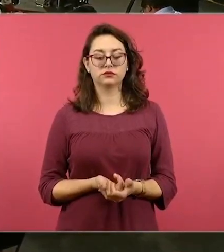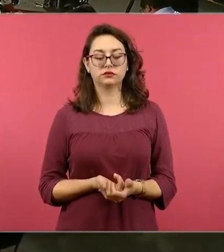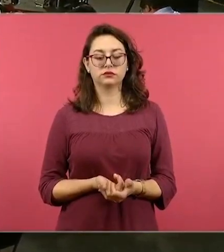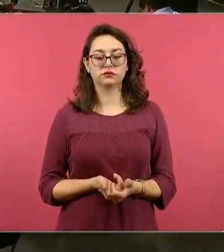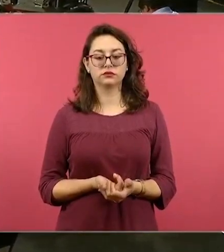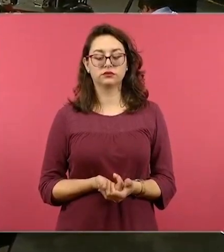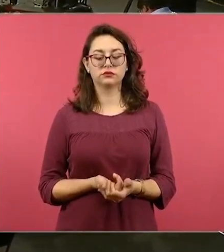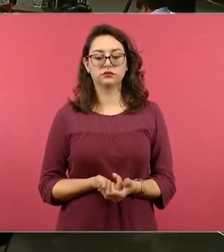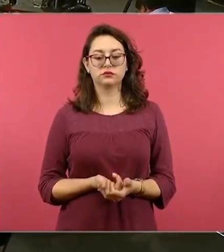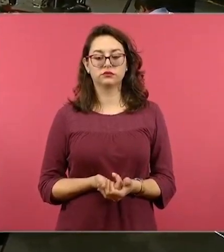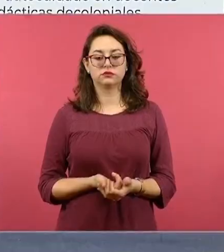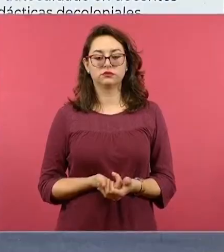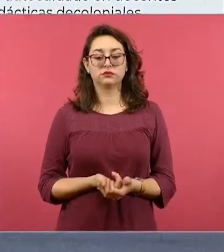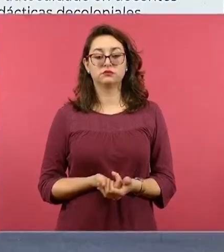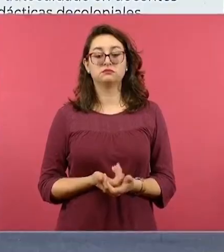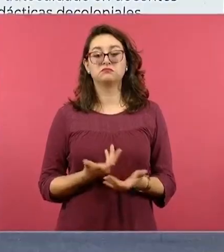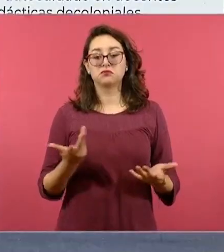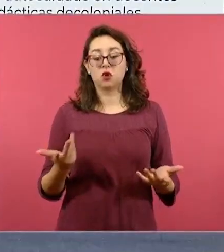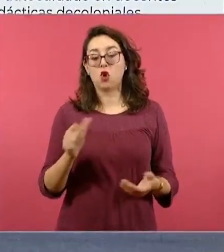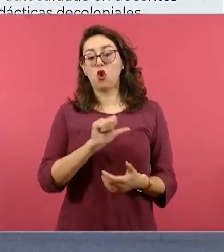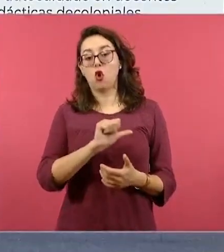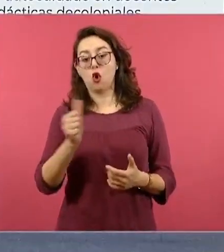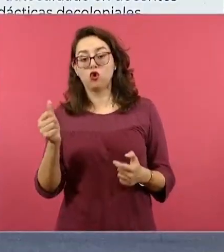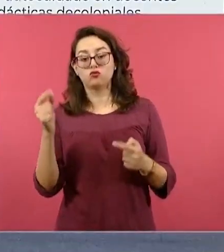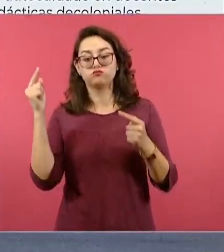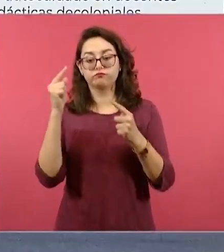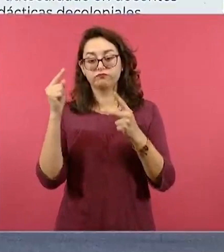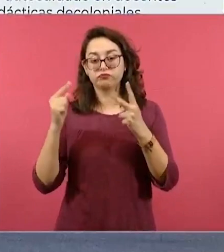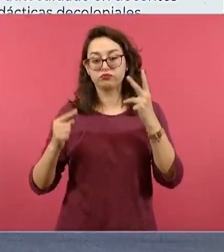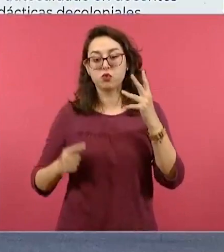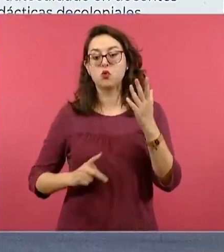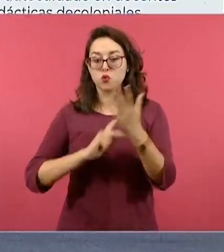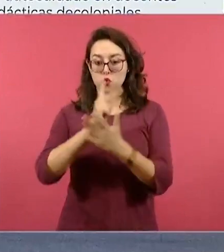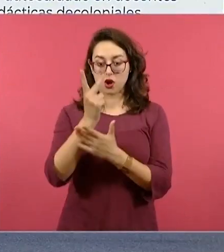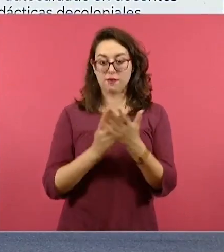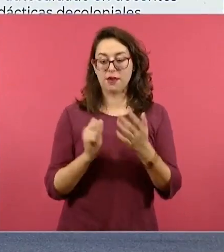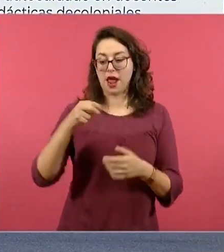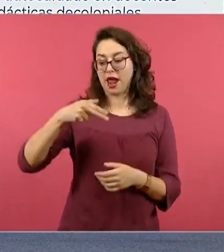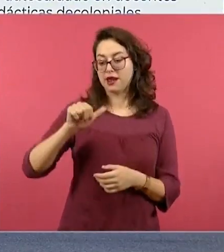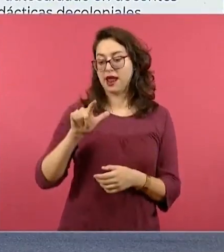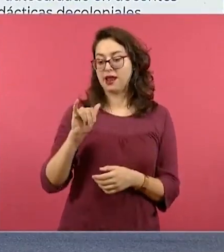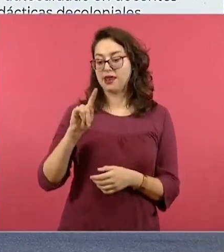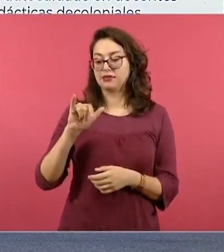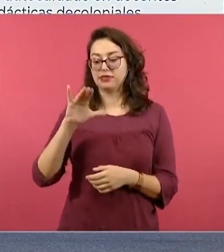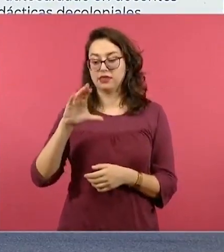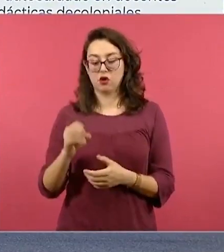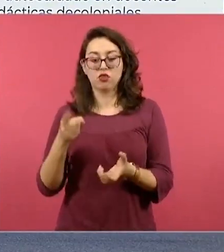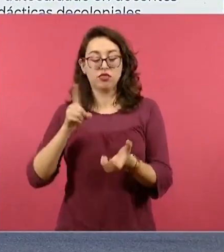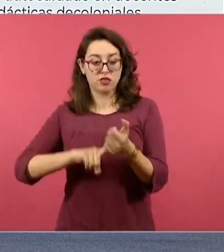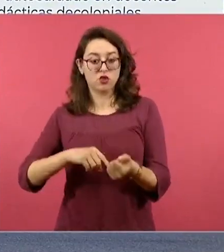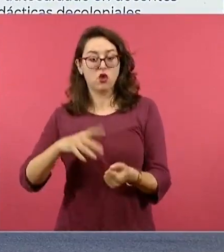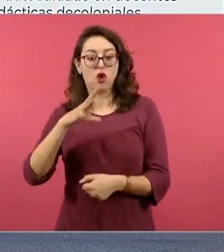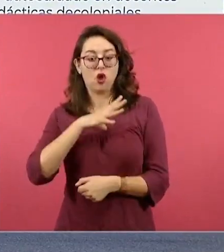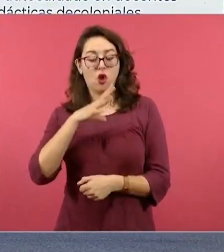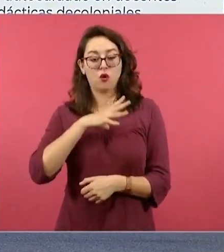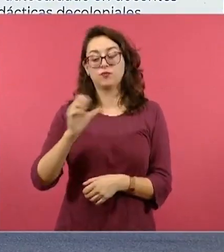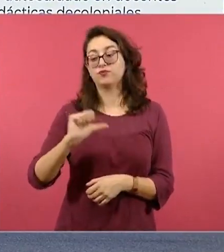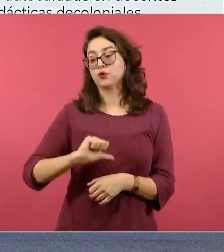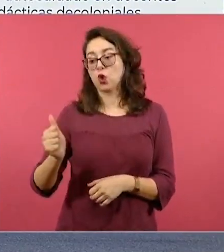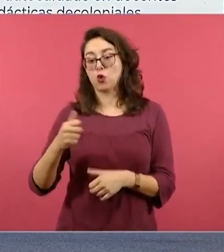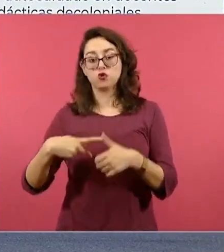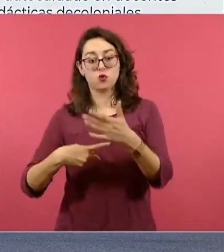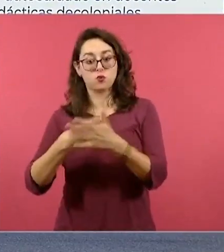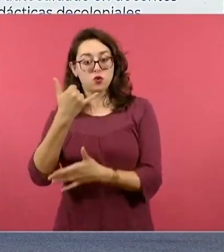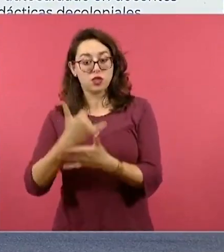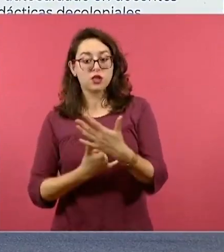dentro de esos tiempos. Algunos elementos para el programa analítico. ¿Cómo poder vincular los proyectos educativos?